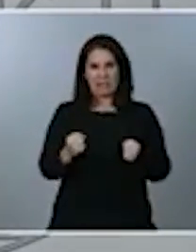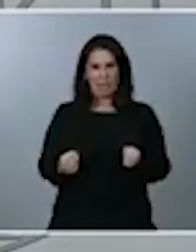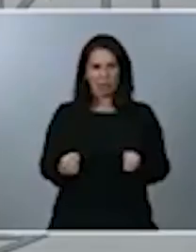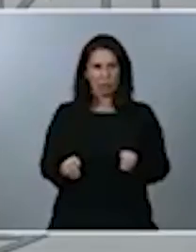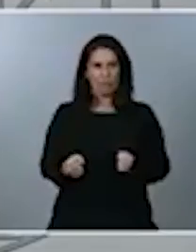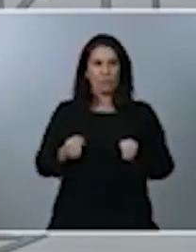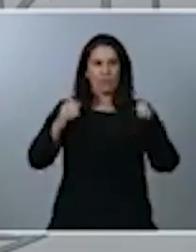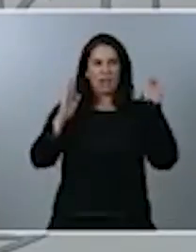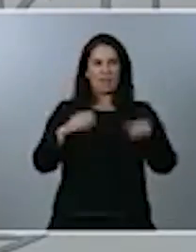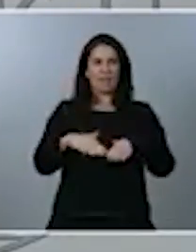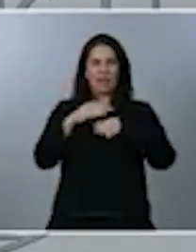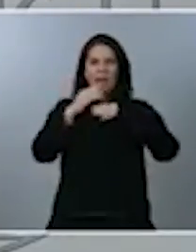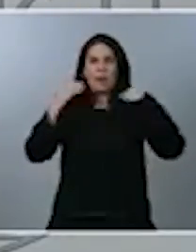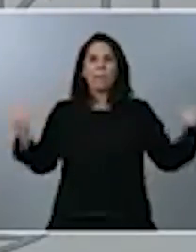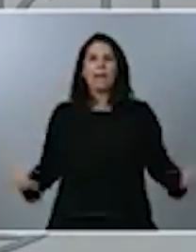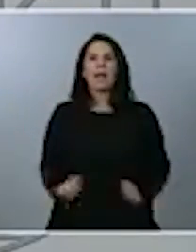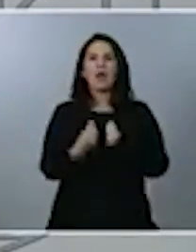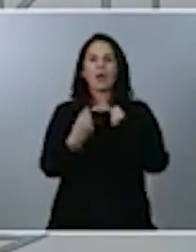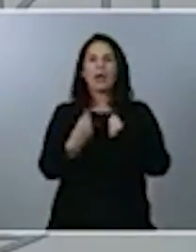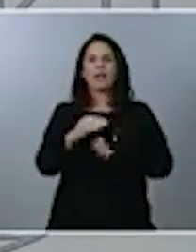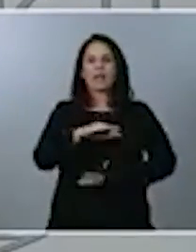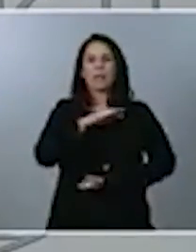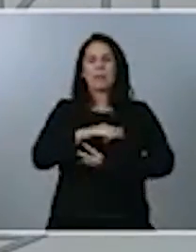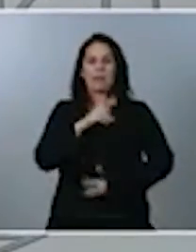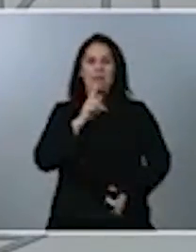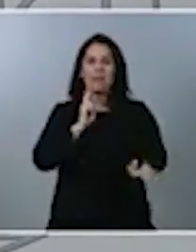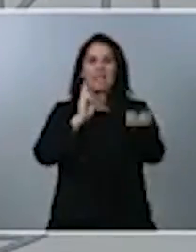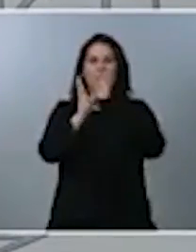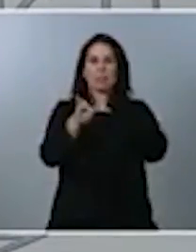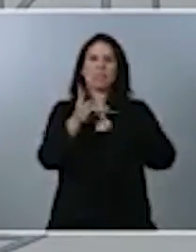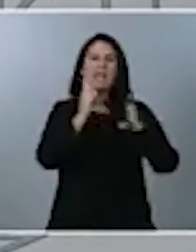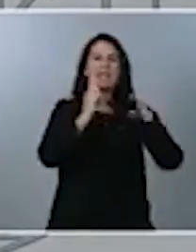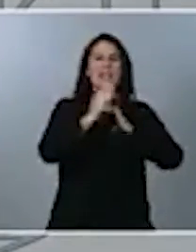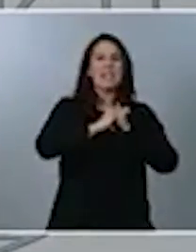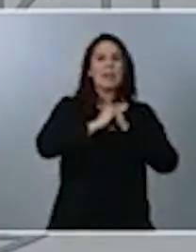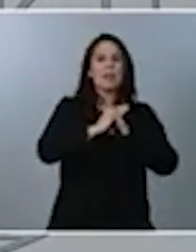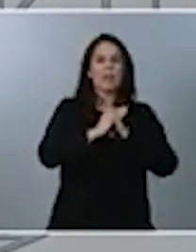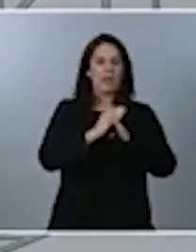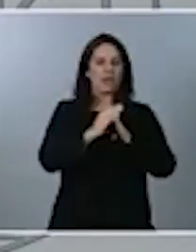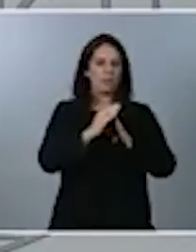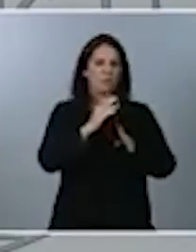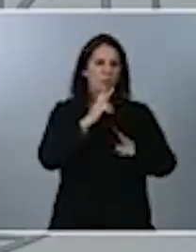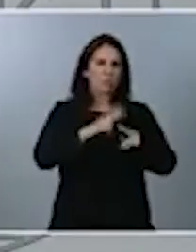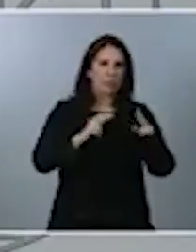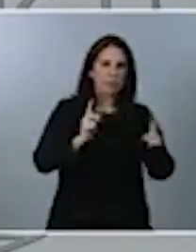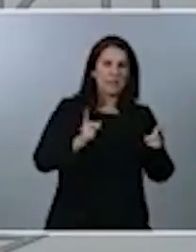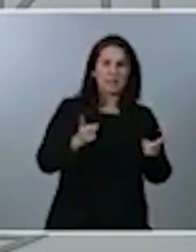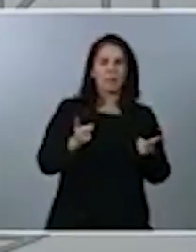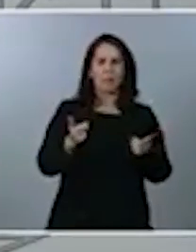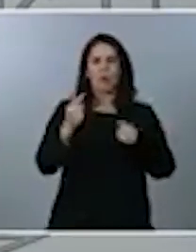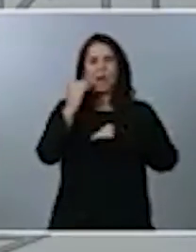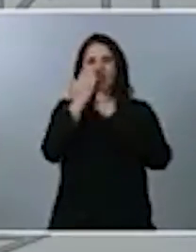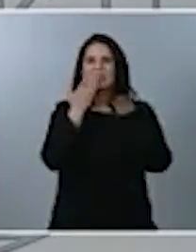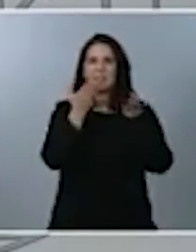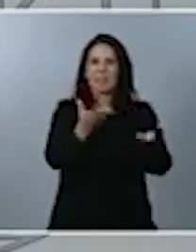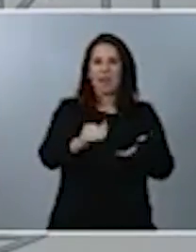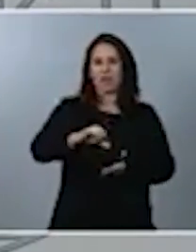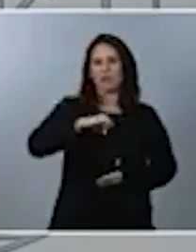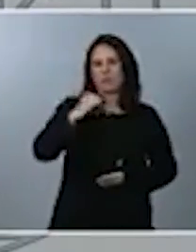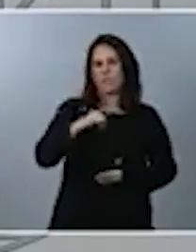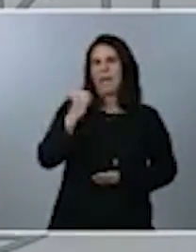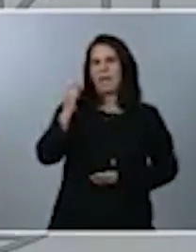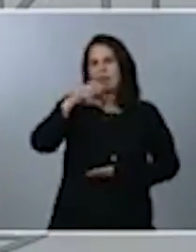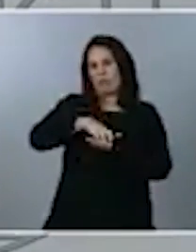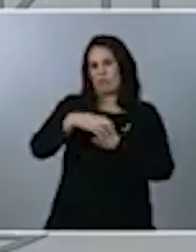capacidad de respuesta en el nivel preventivo, asistencial, hospitalario o respecto a la atención primaria. Y, de hecho, la